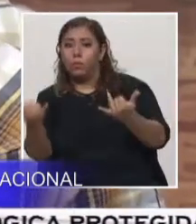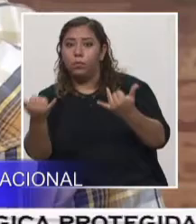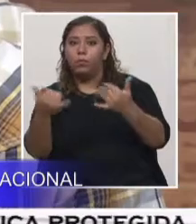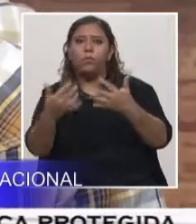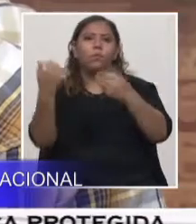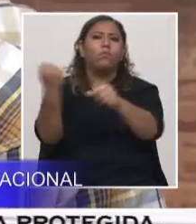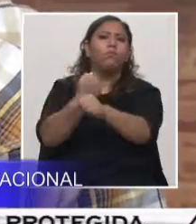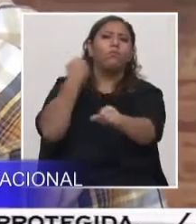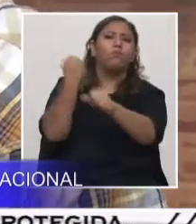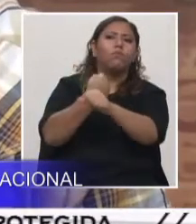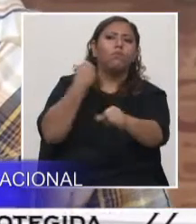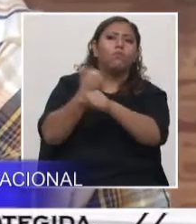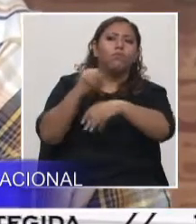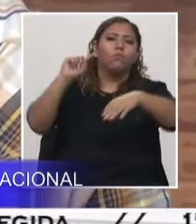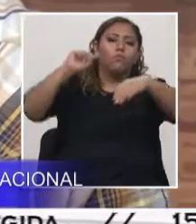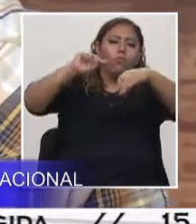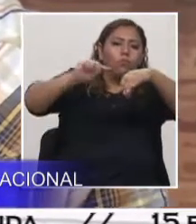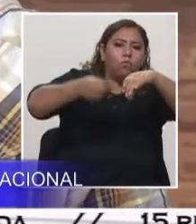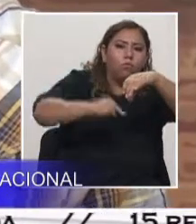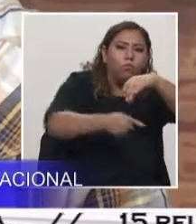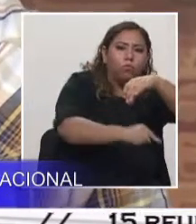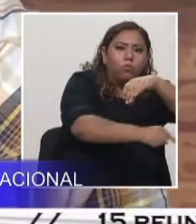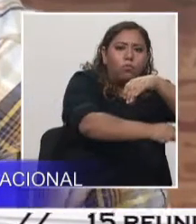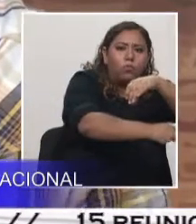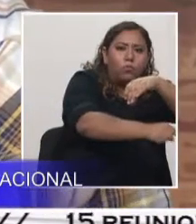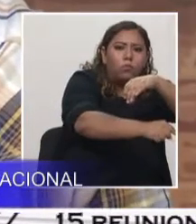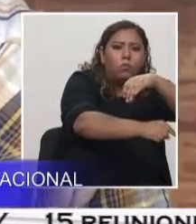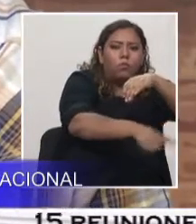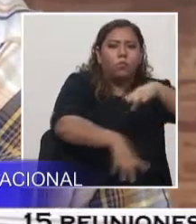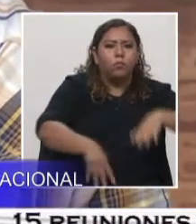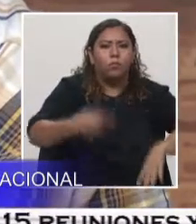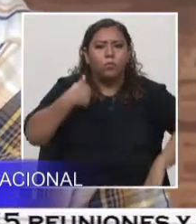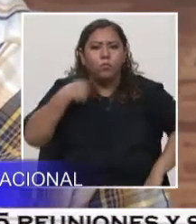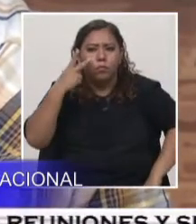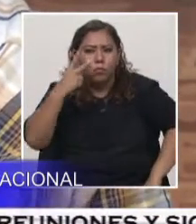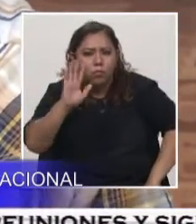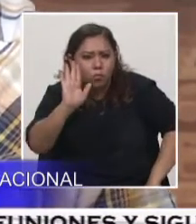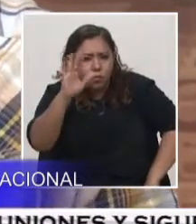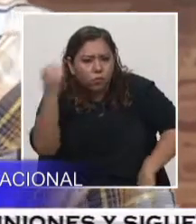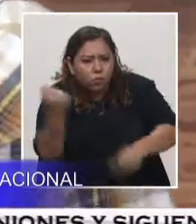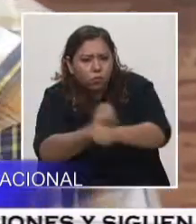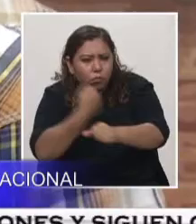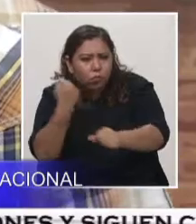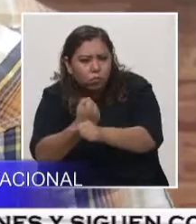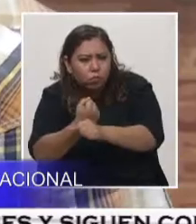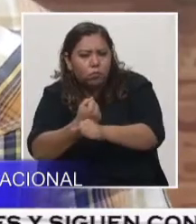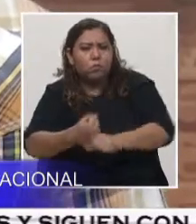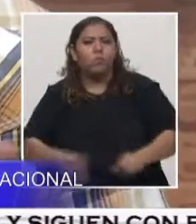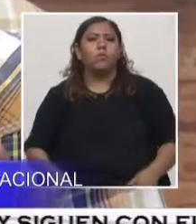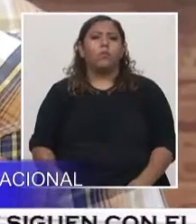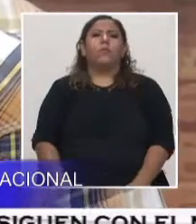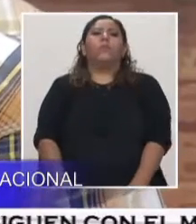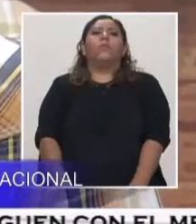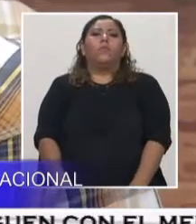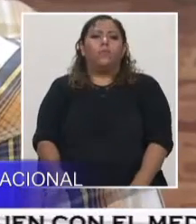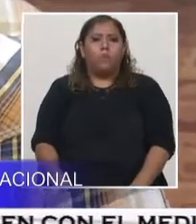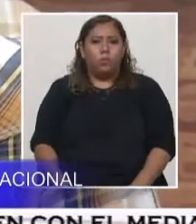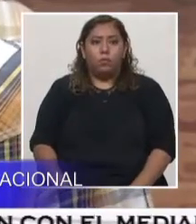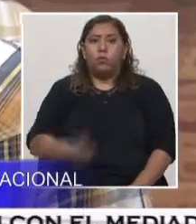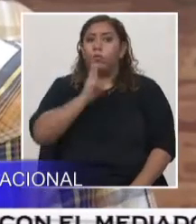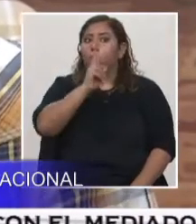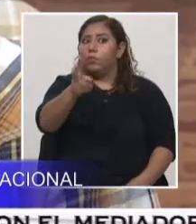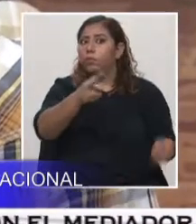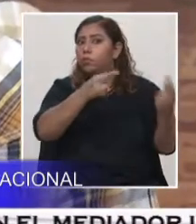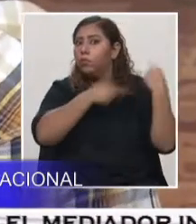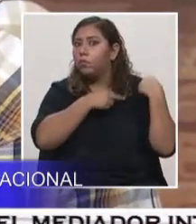operación para certificar que sus labores se estén haciendo ambientalmente responsables y